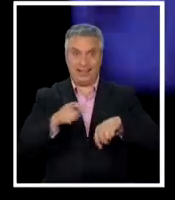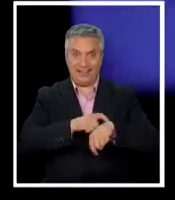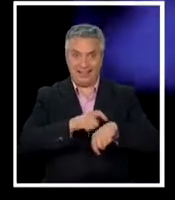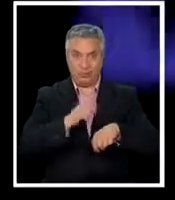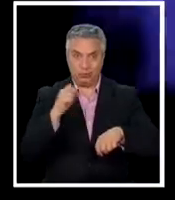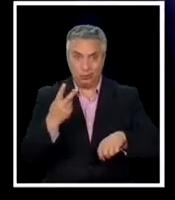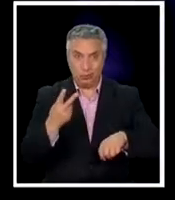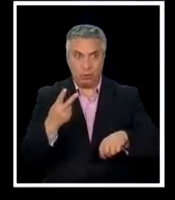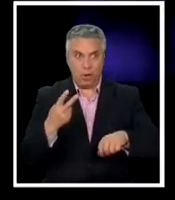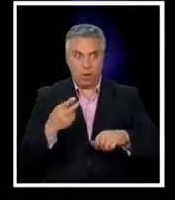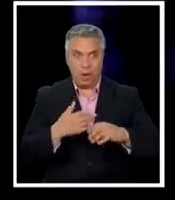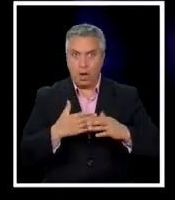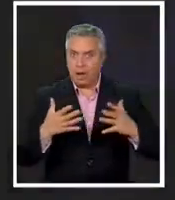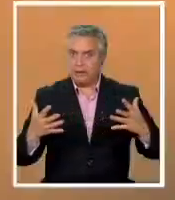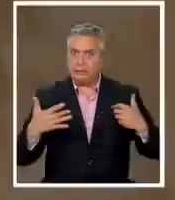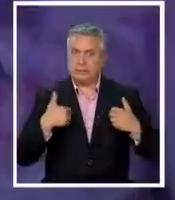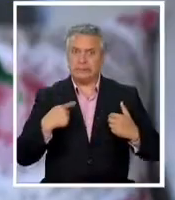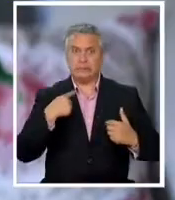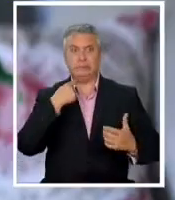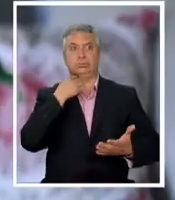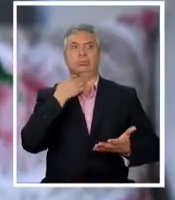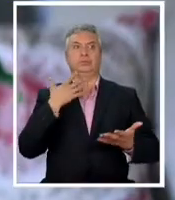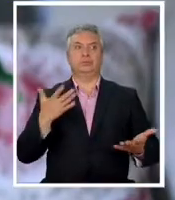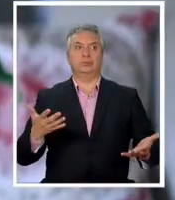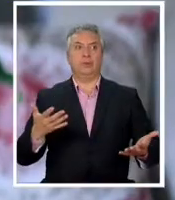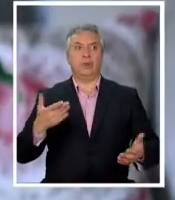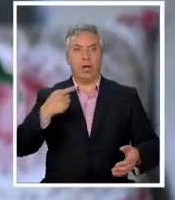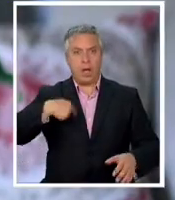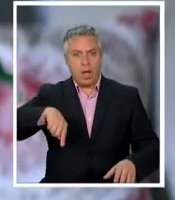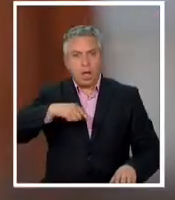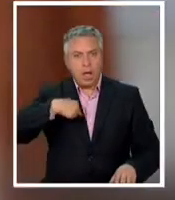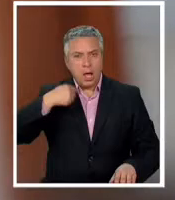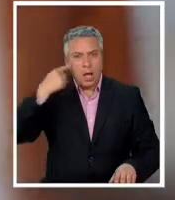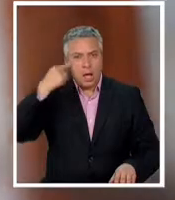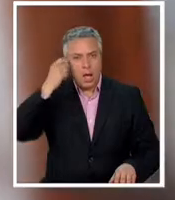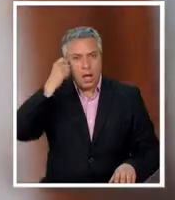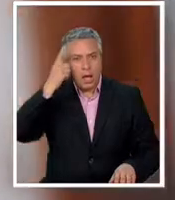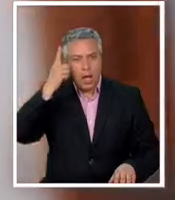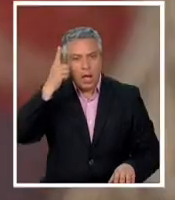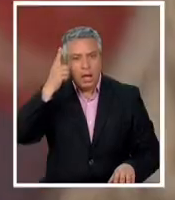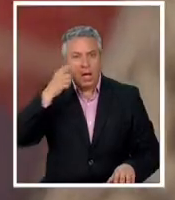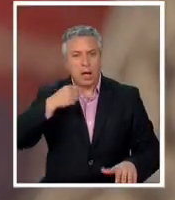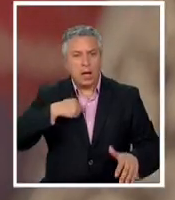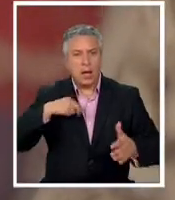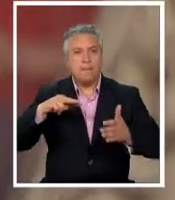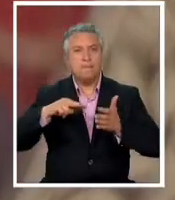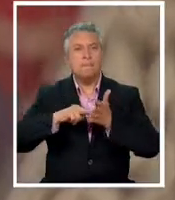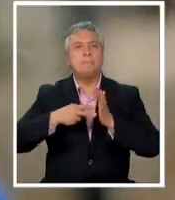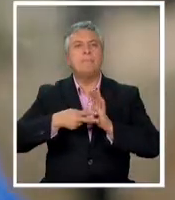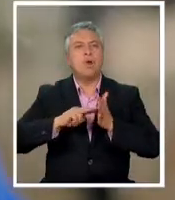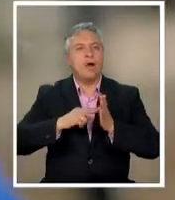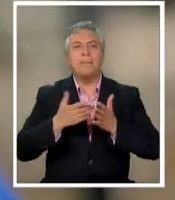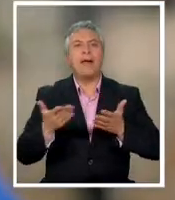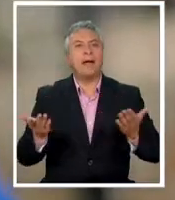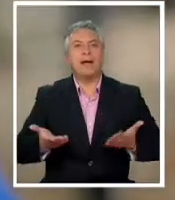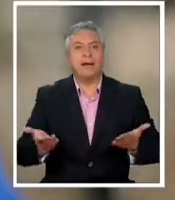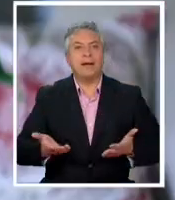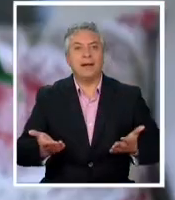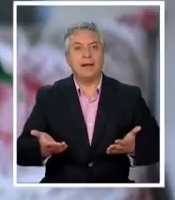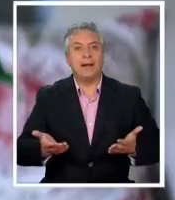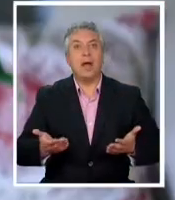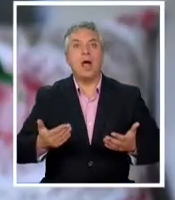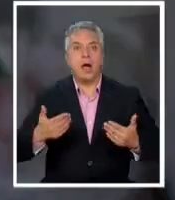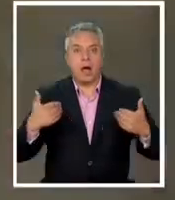se nos venía la noche y nos dimos cuenta que el problema fundamental era la